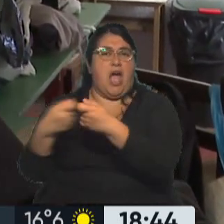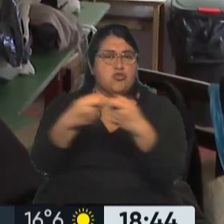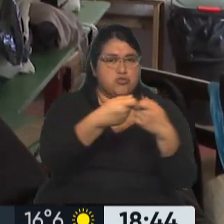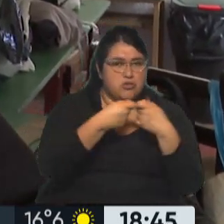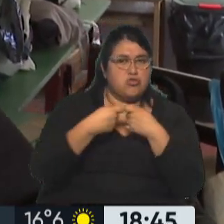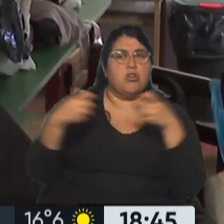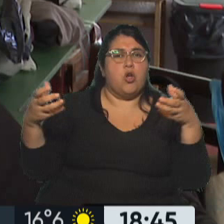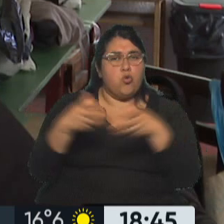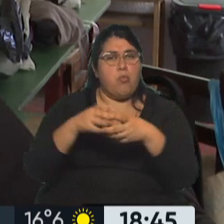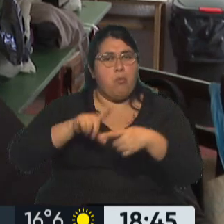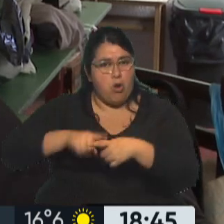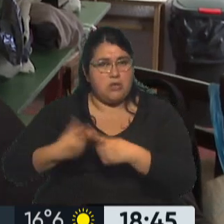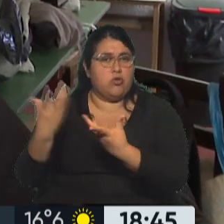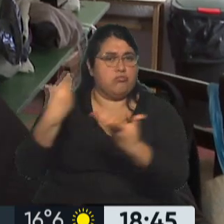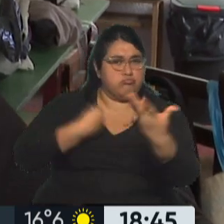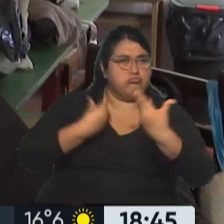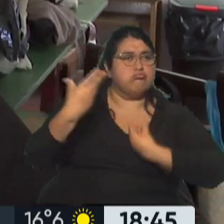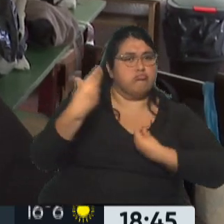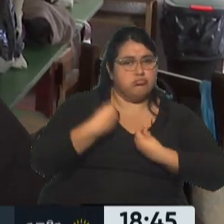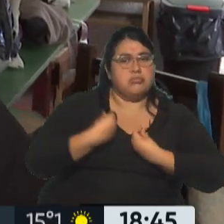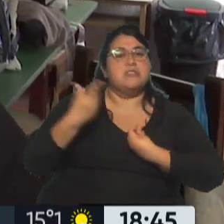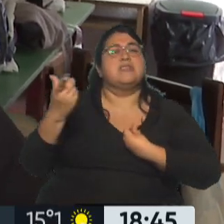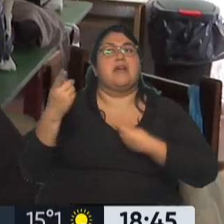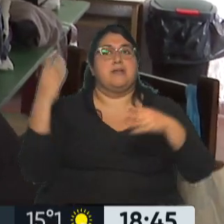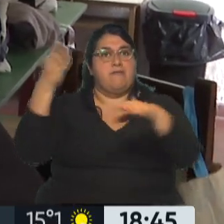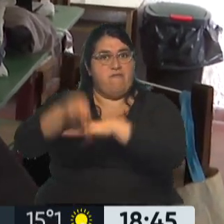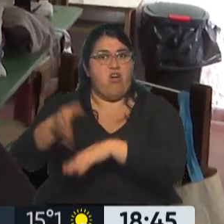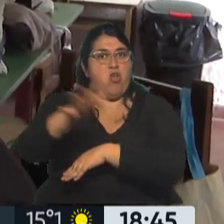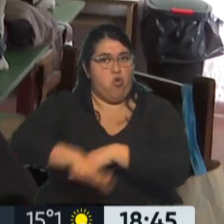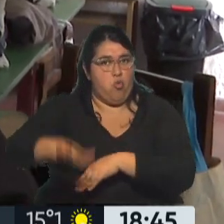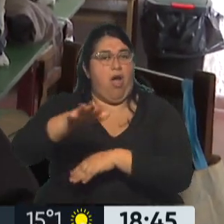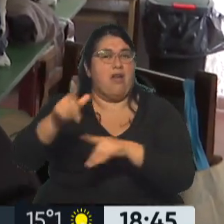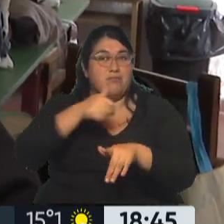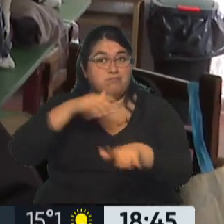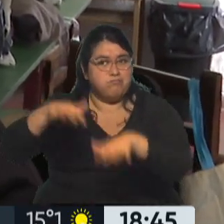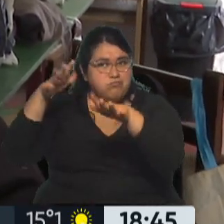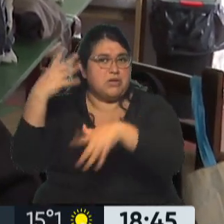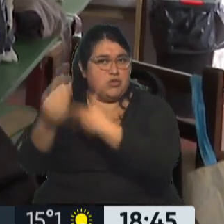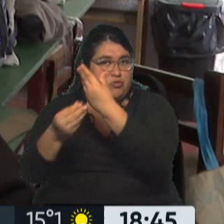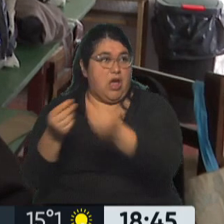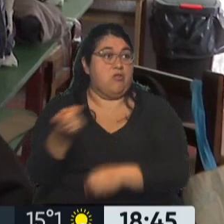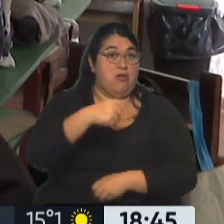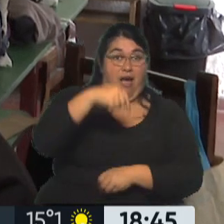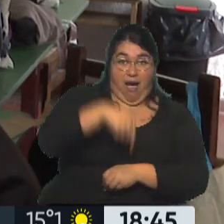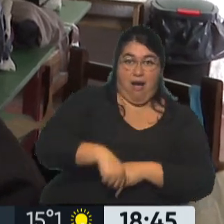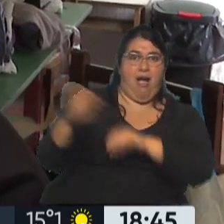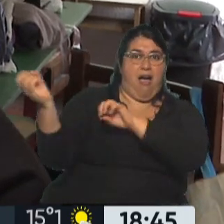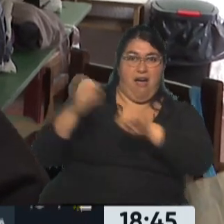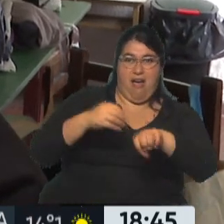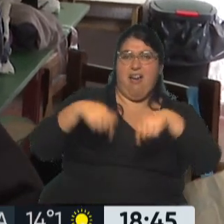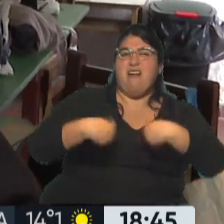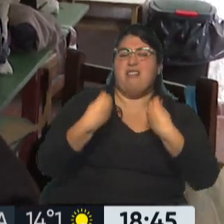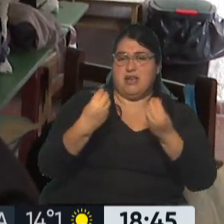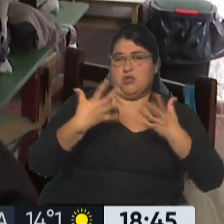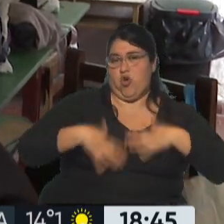políticas, que también han podido ir asistiendo al territorio. Acá lo que más estuvimos recibiendo fue ropa,